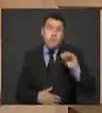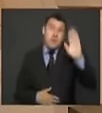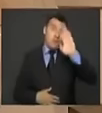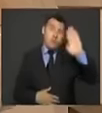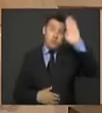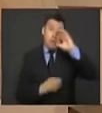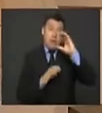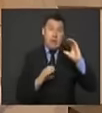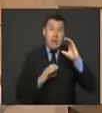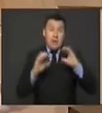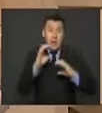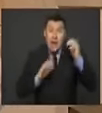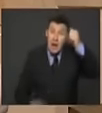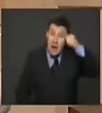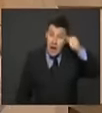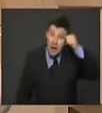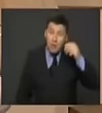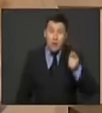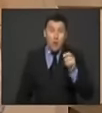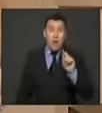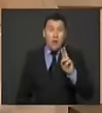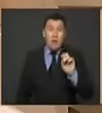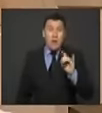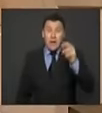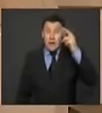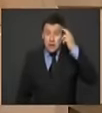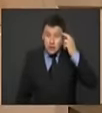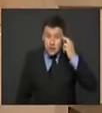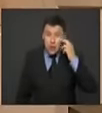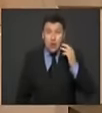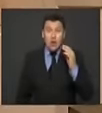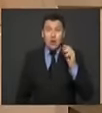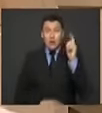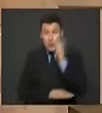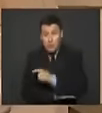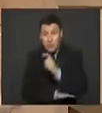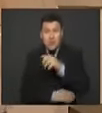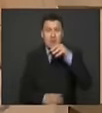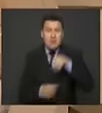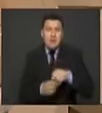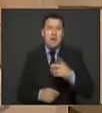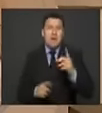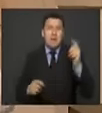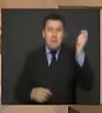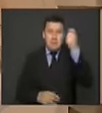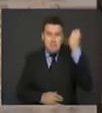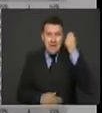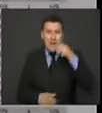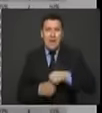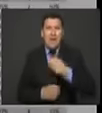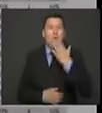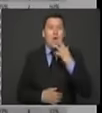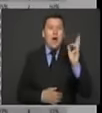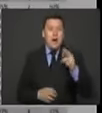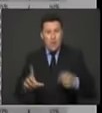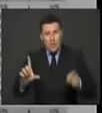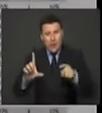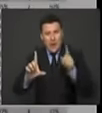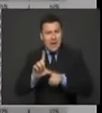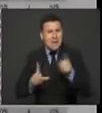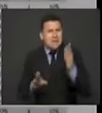Caquetá, Arauca, Guaviare, Chocó, Cauca, Putumayo, Cesar, Meta, Nariño, Guajira, Baupés,